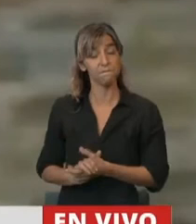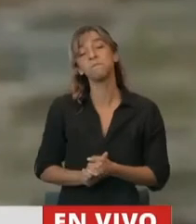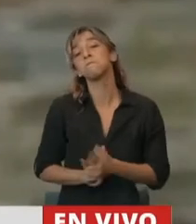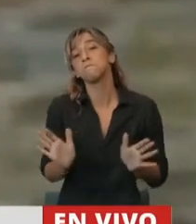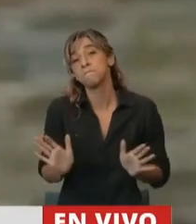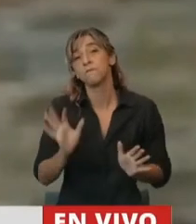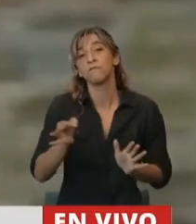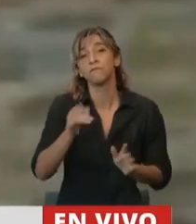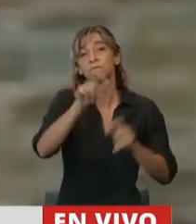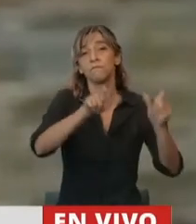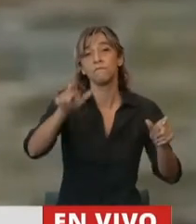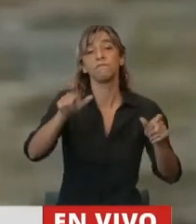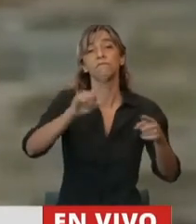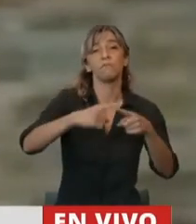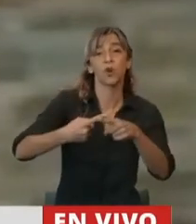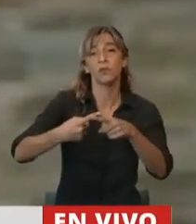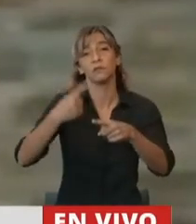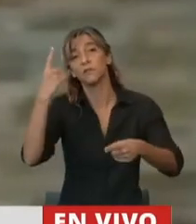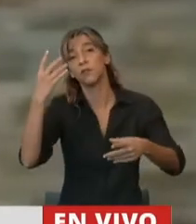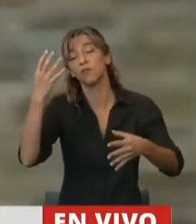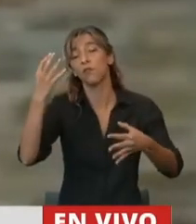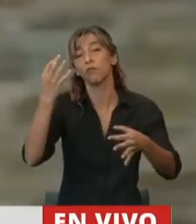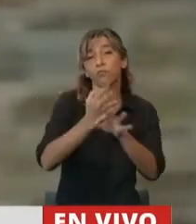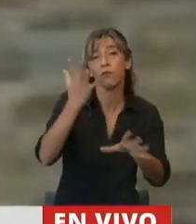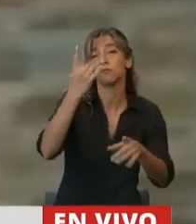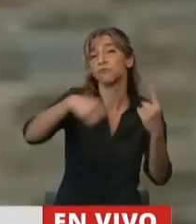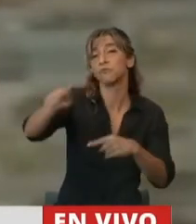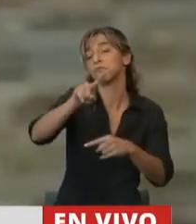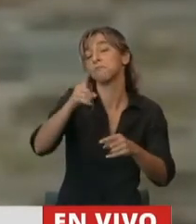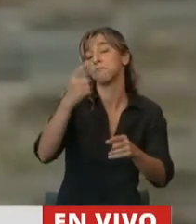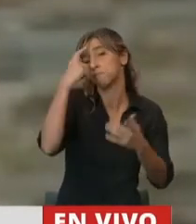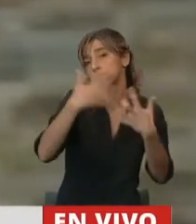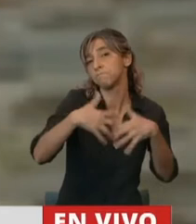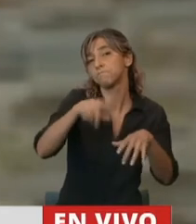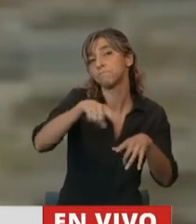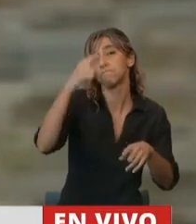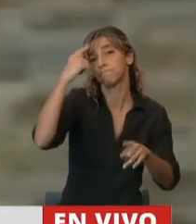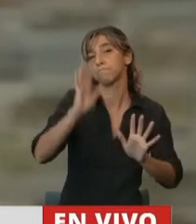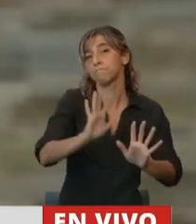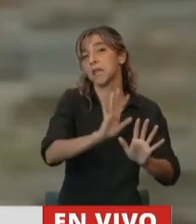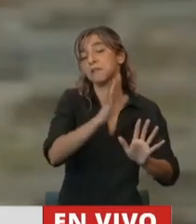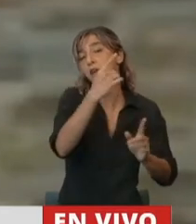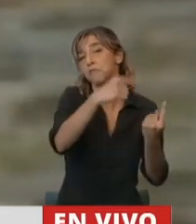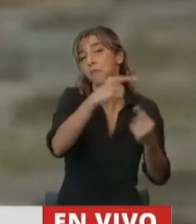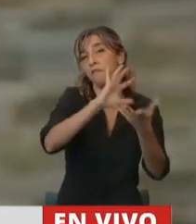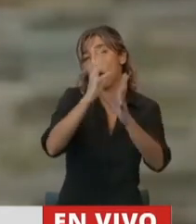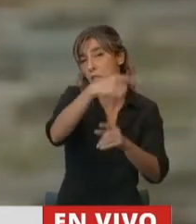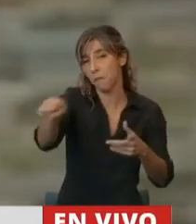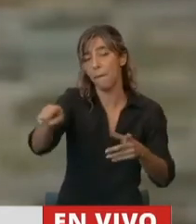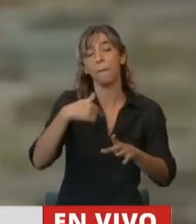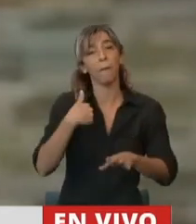políticos, la historia irá juzgando. En este contexto que hoy vivimos, desde esta banca, quiero